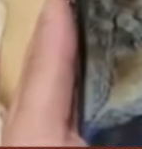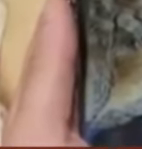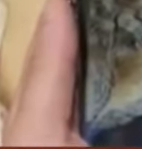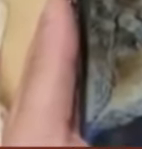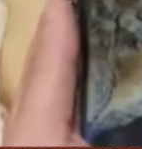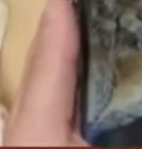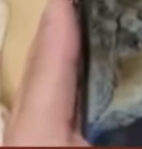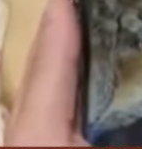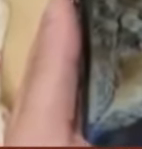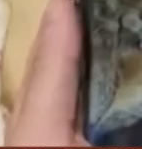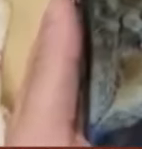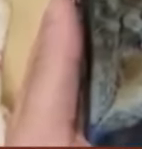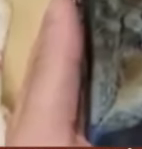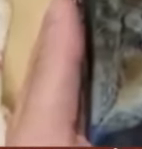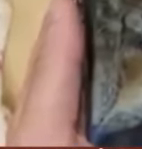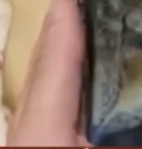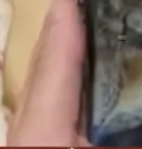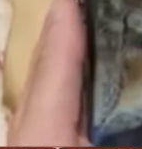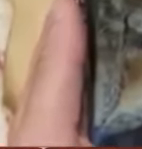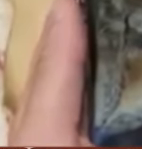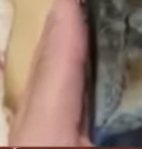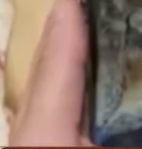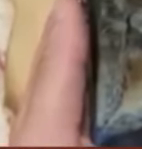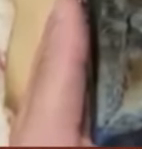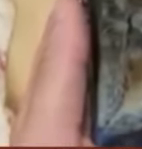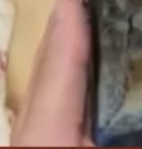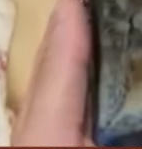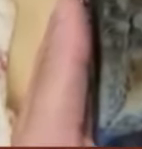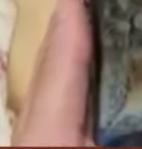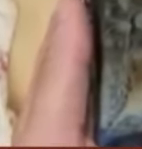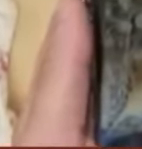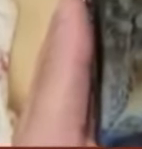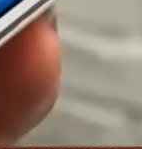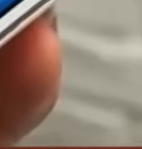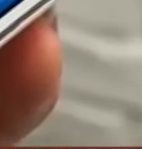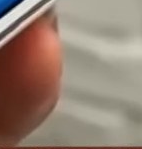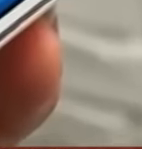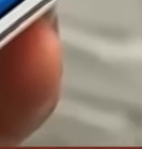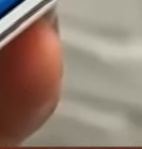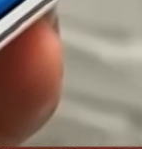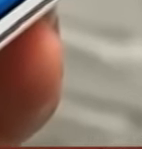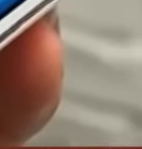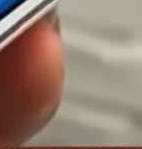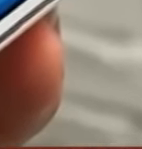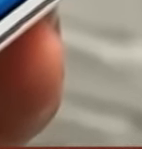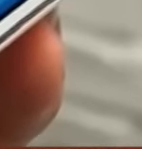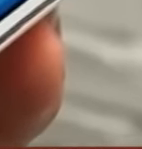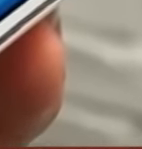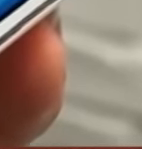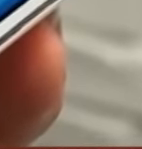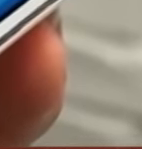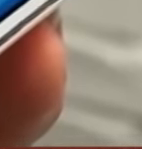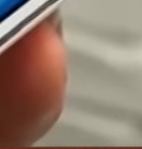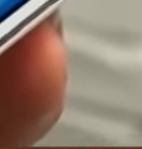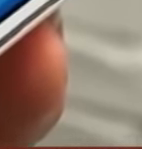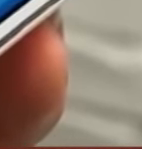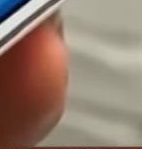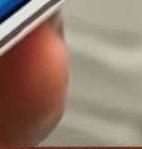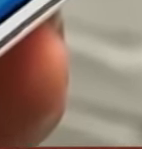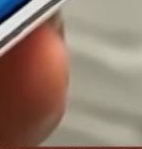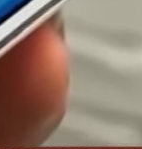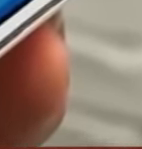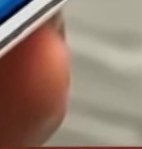reanudará una vez que la investigación termine Y la seguridad de los equipos sea comprobada Samsung puso a